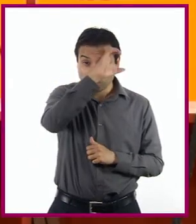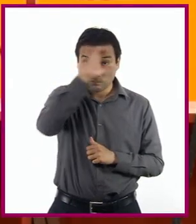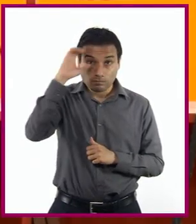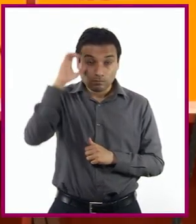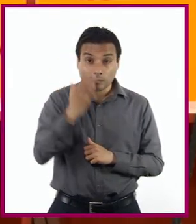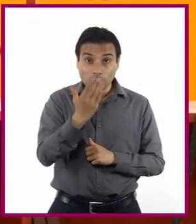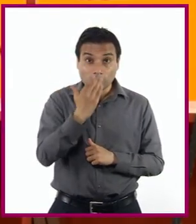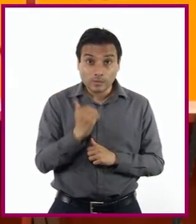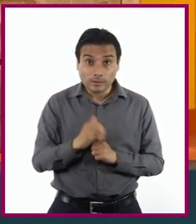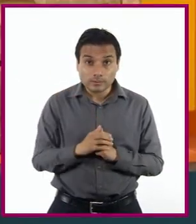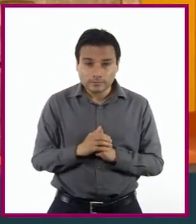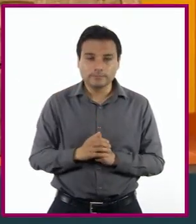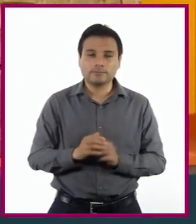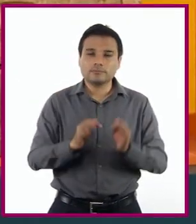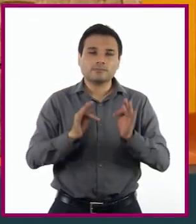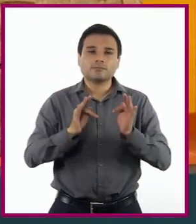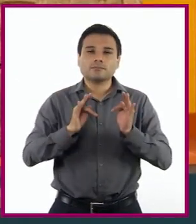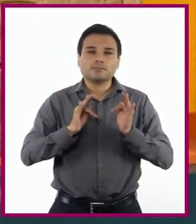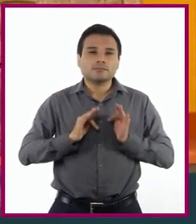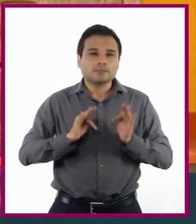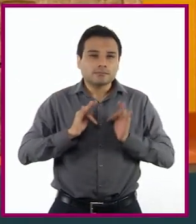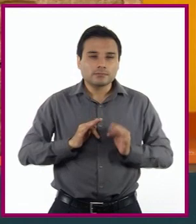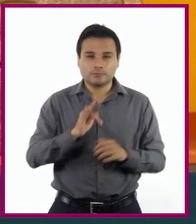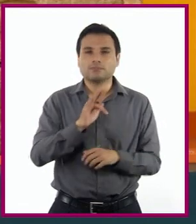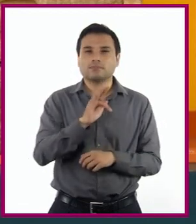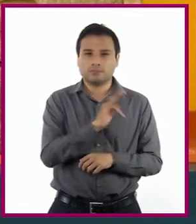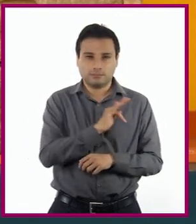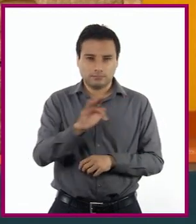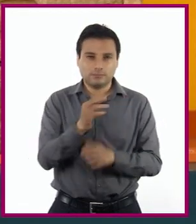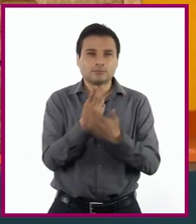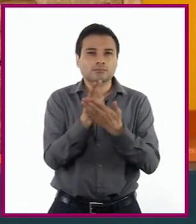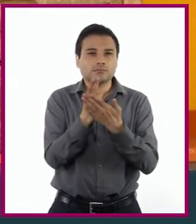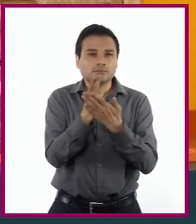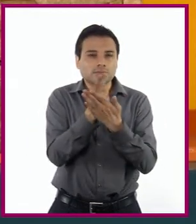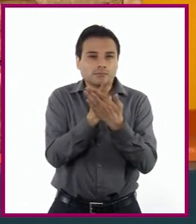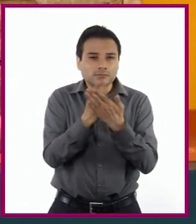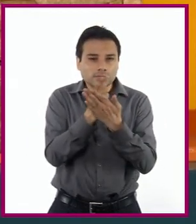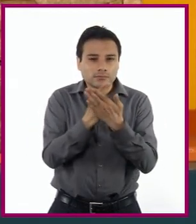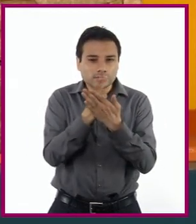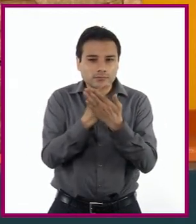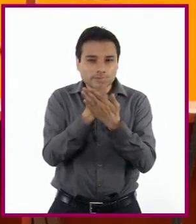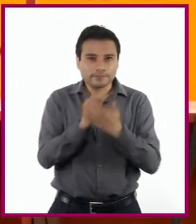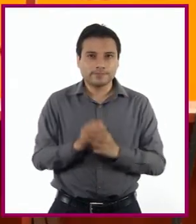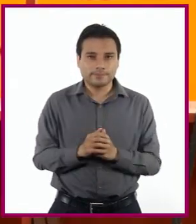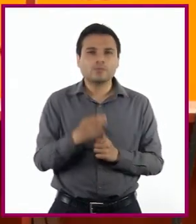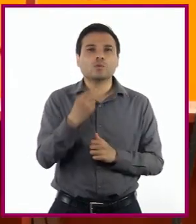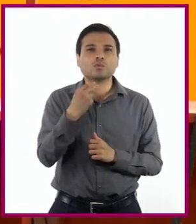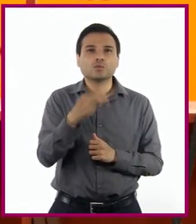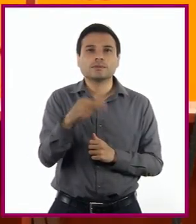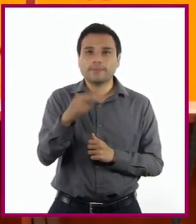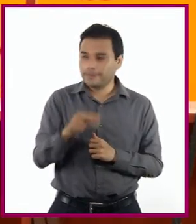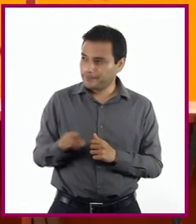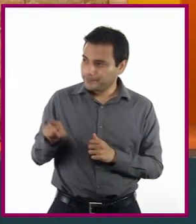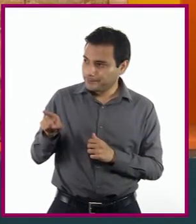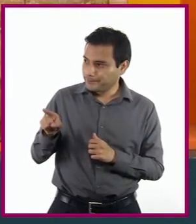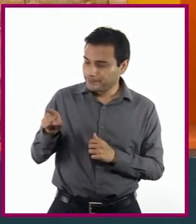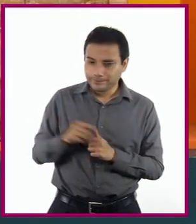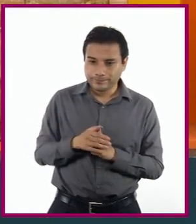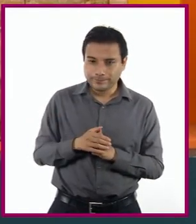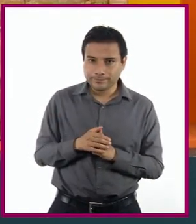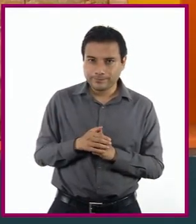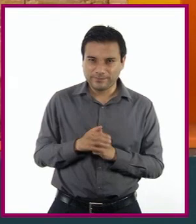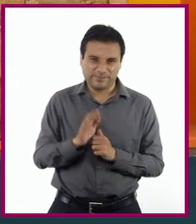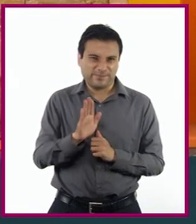preocupen, pueden ir dibujando un guión de las acciones, lo que en cine se conoce como storyboard, que es algo así